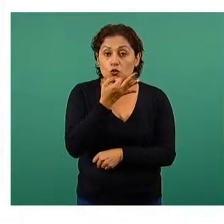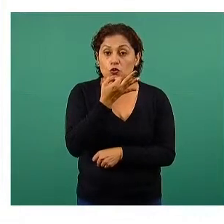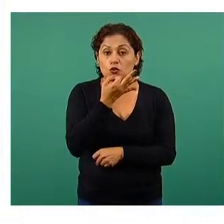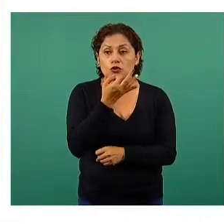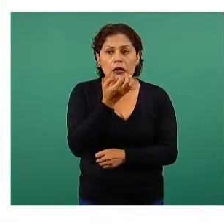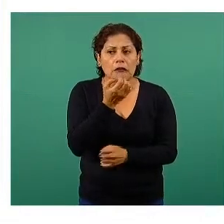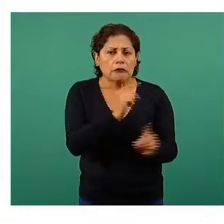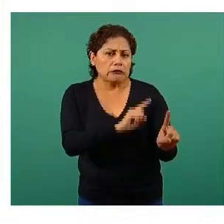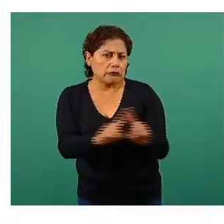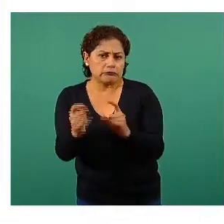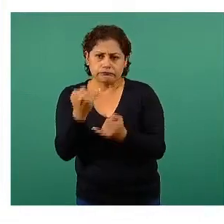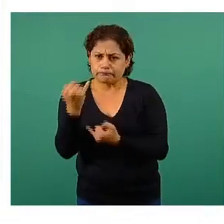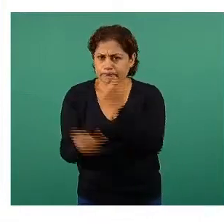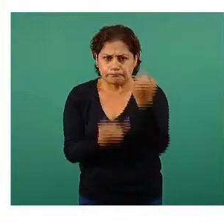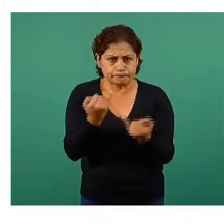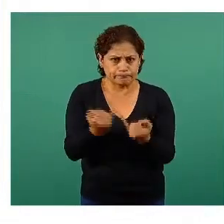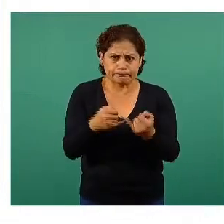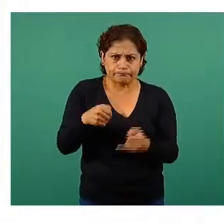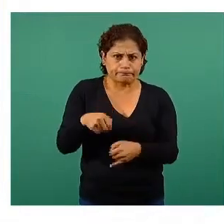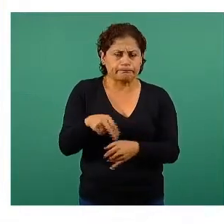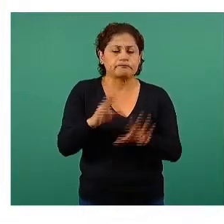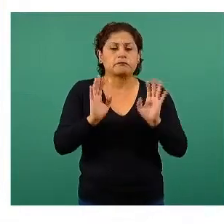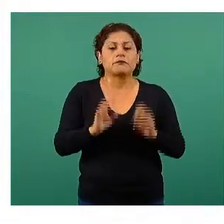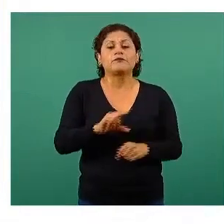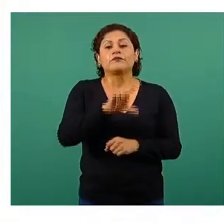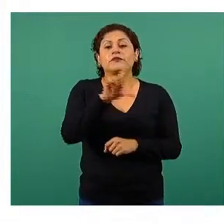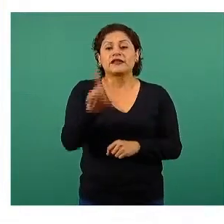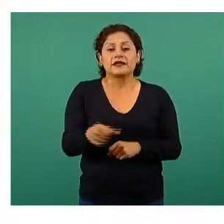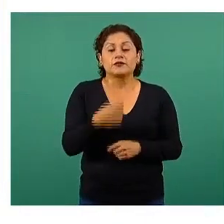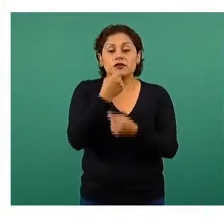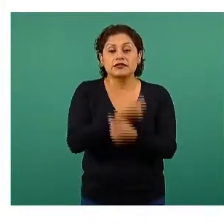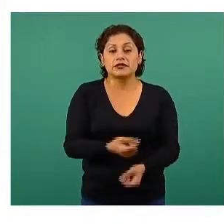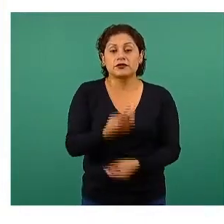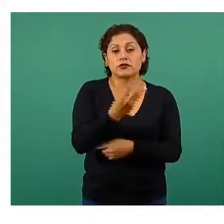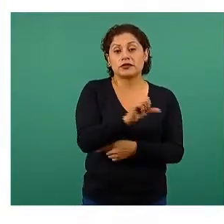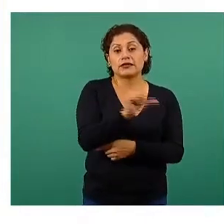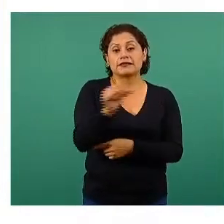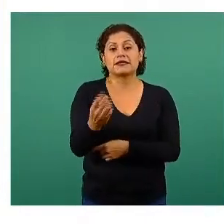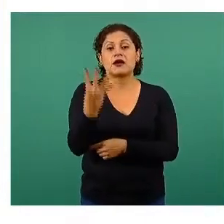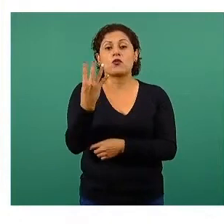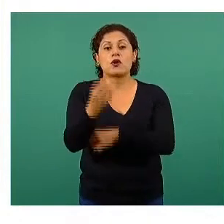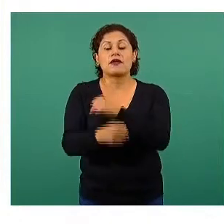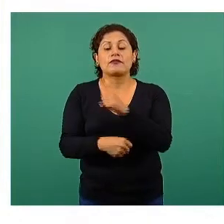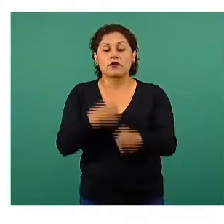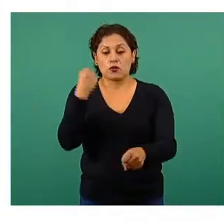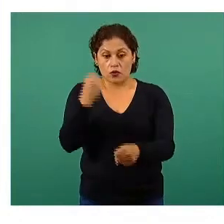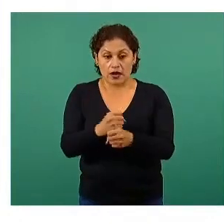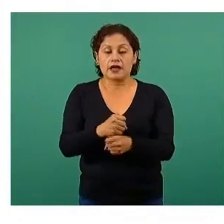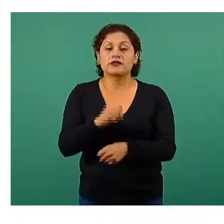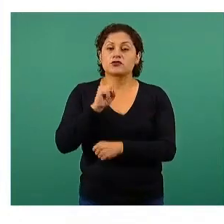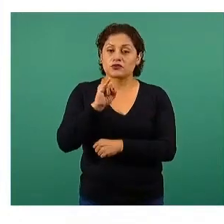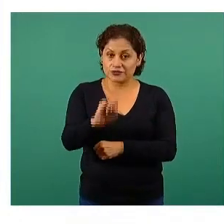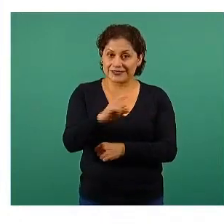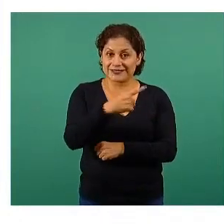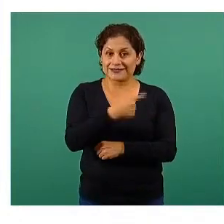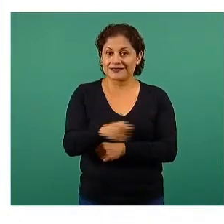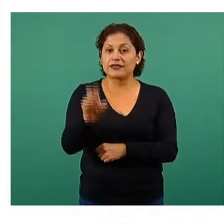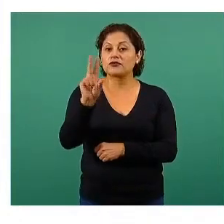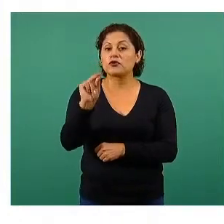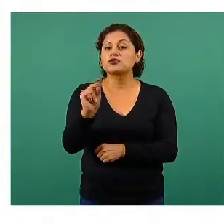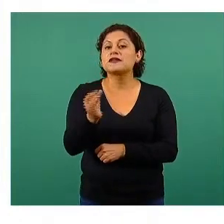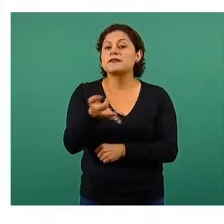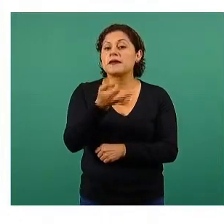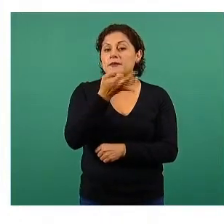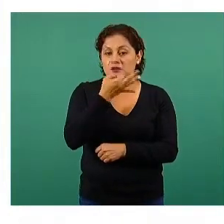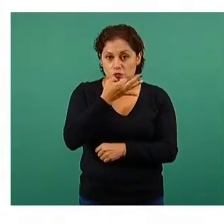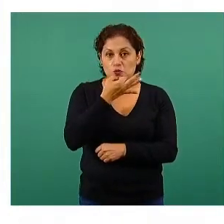Cuando estamos hablando de niños de tres a cuatro años, la recomendación es que sí hagan 180 minutos diarios de